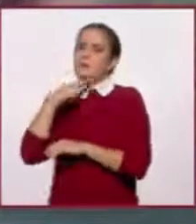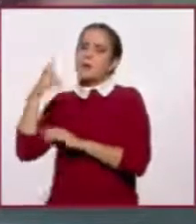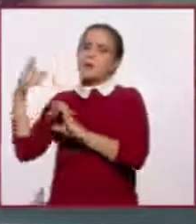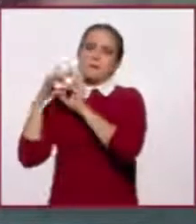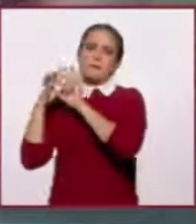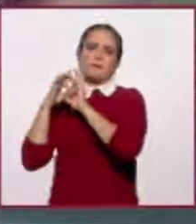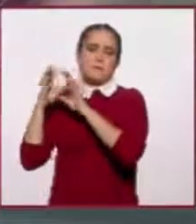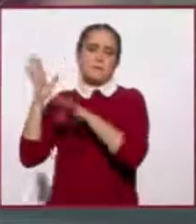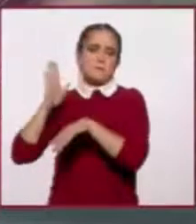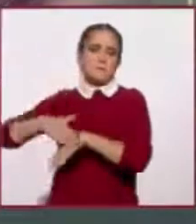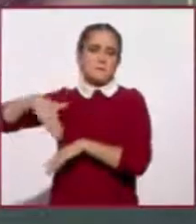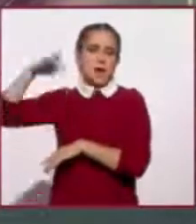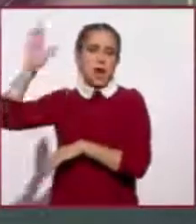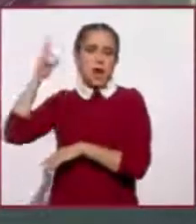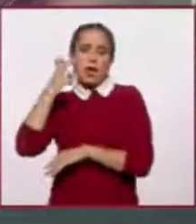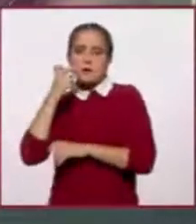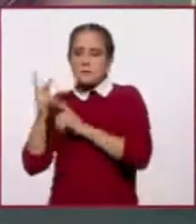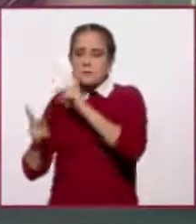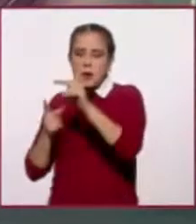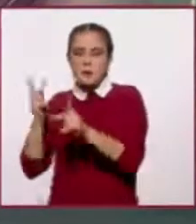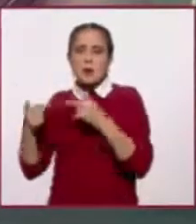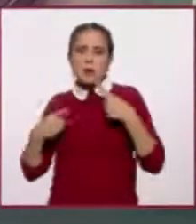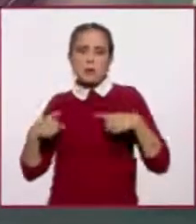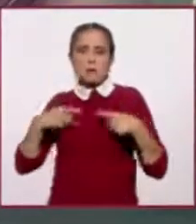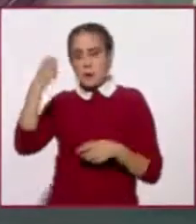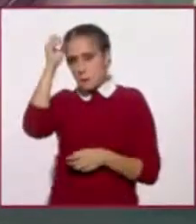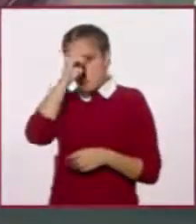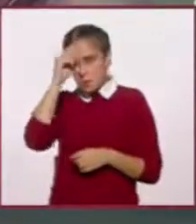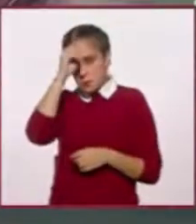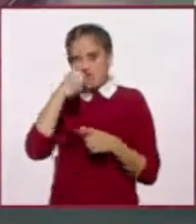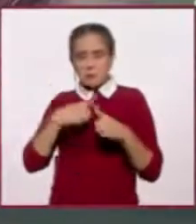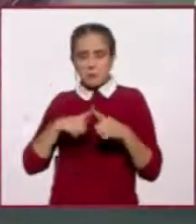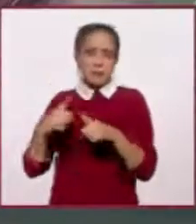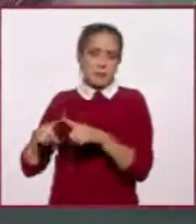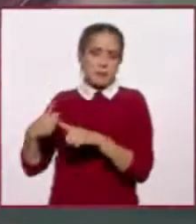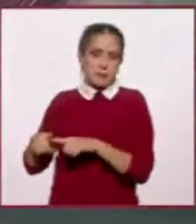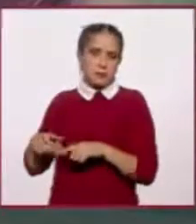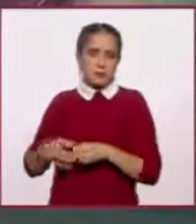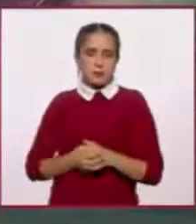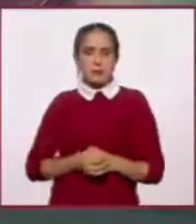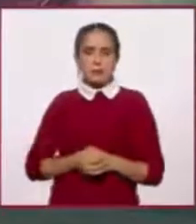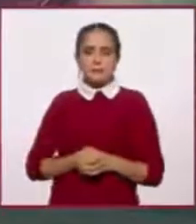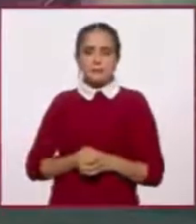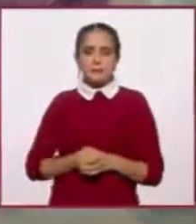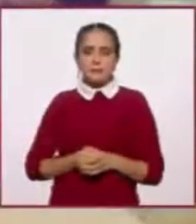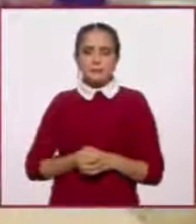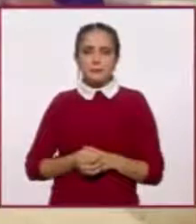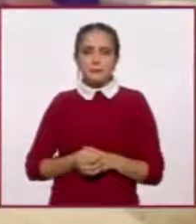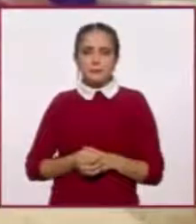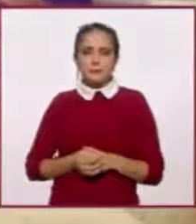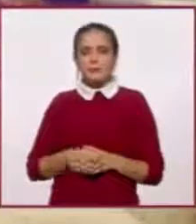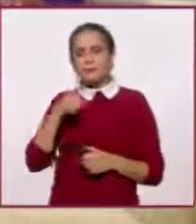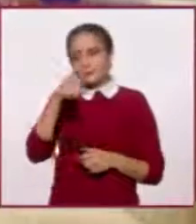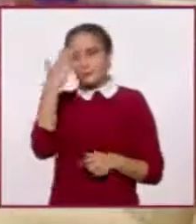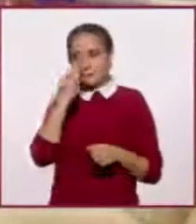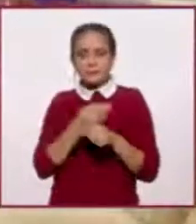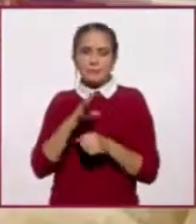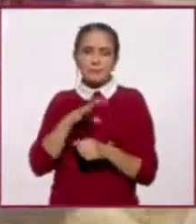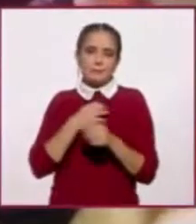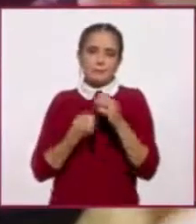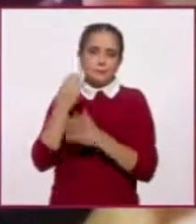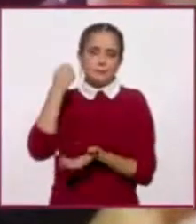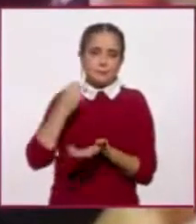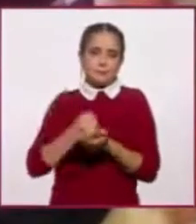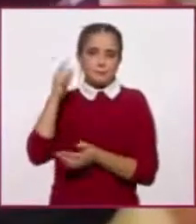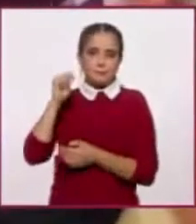están, eh, bastante altos, puede que se deva al TENEC, entre otras razones, o el dato de coyuntura de esta